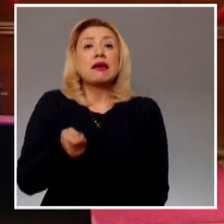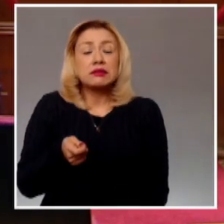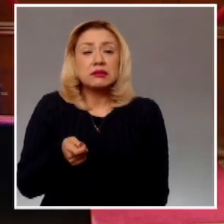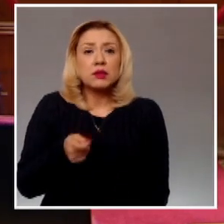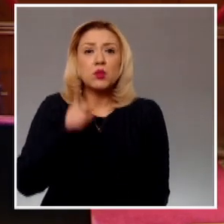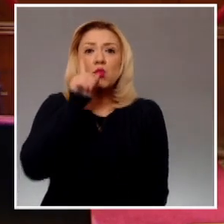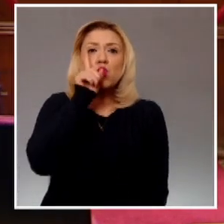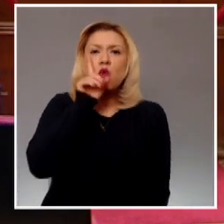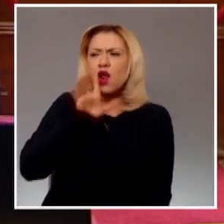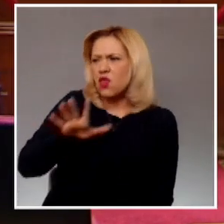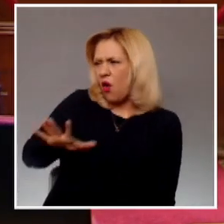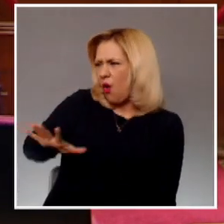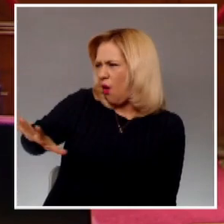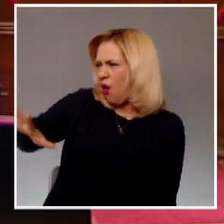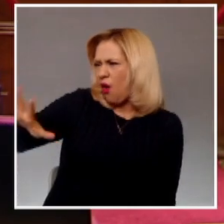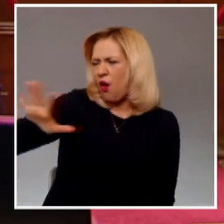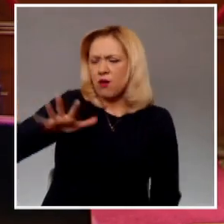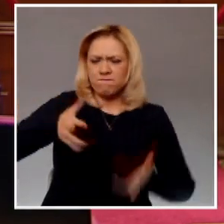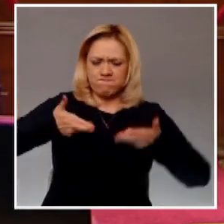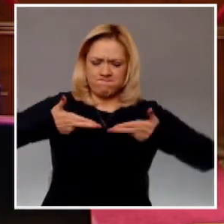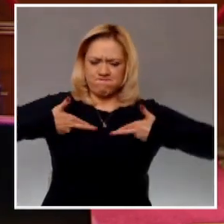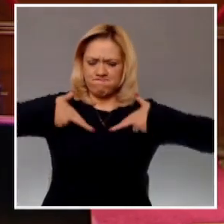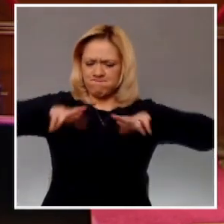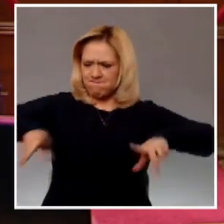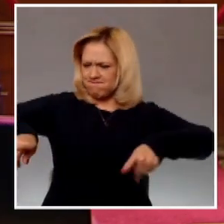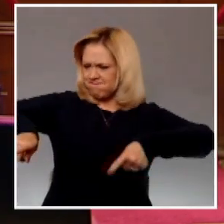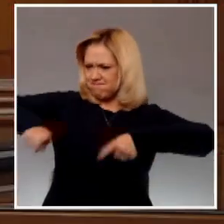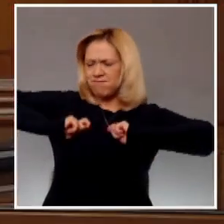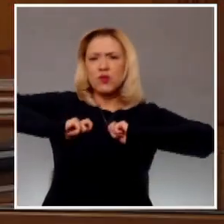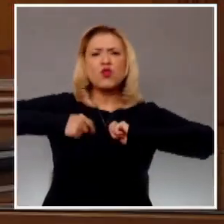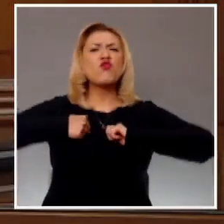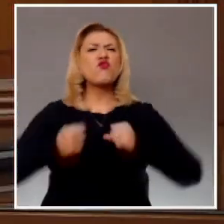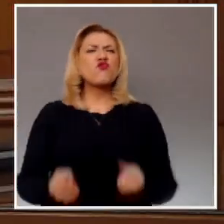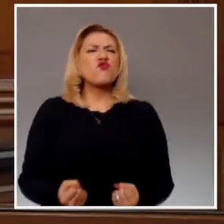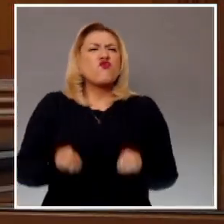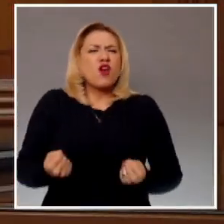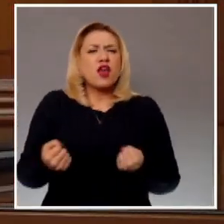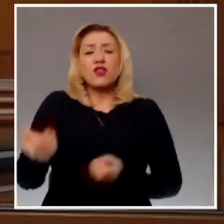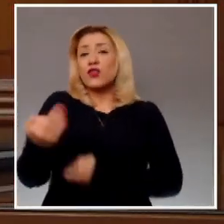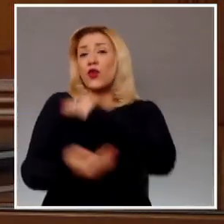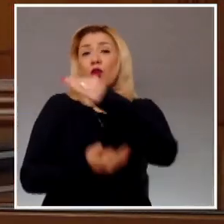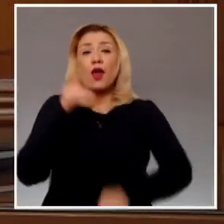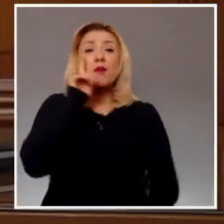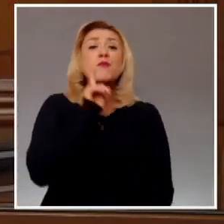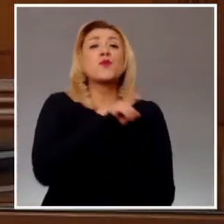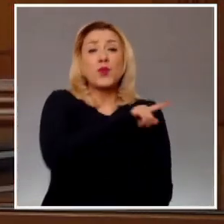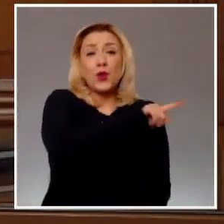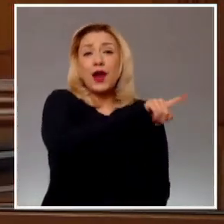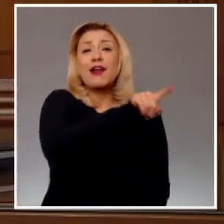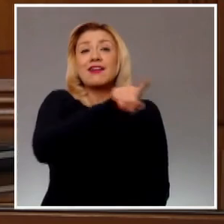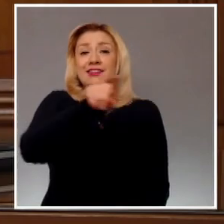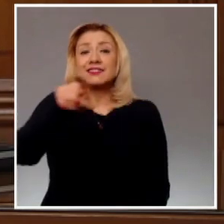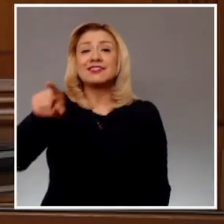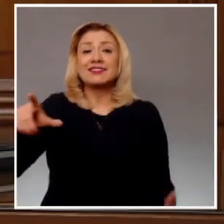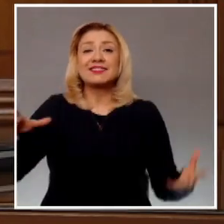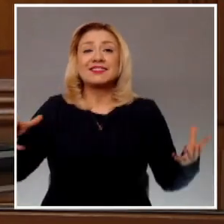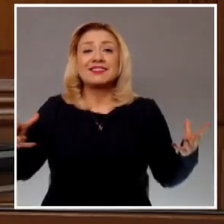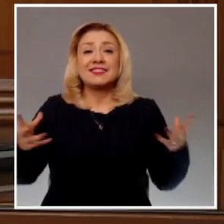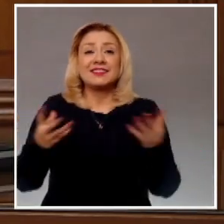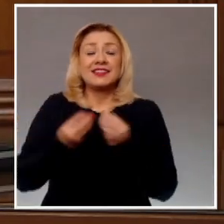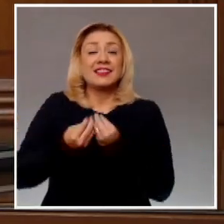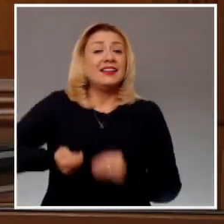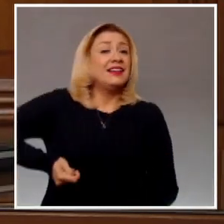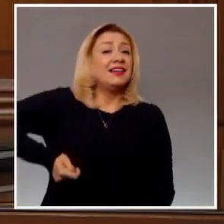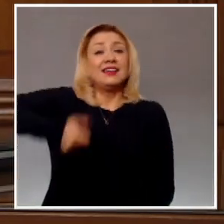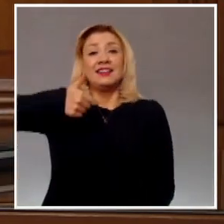Me siento muy fuerte porque sé que estamos todas aquí. Nos colocamos por primera vez al centro de la